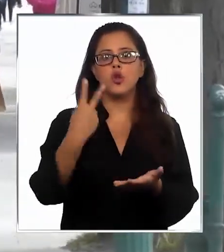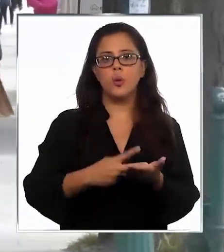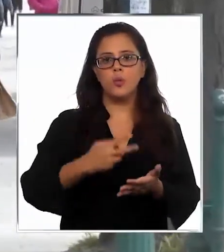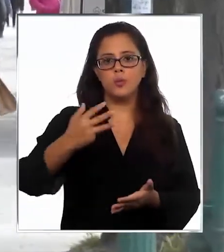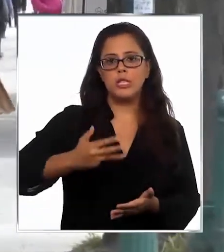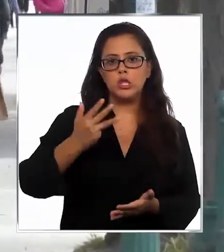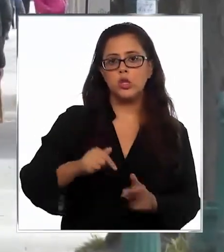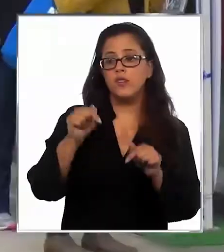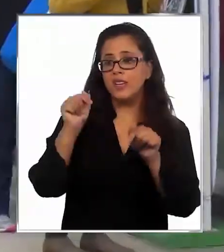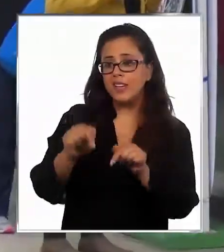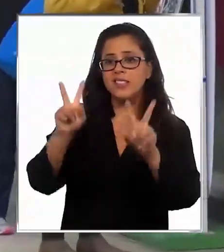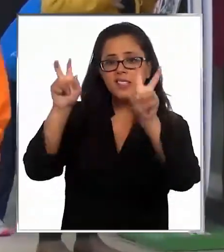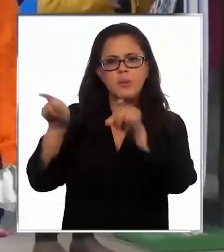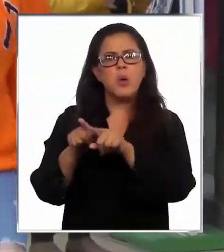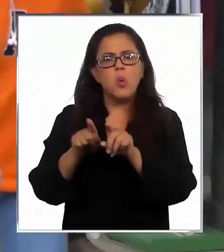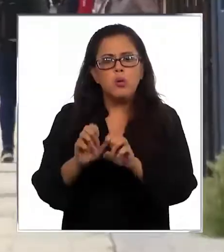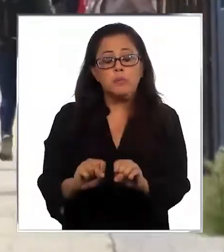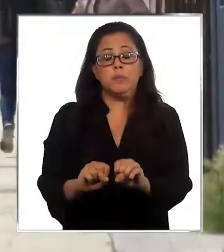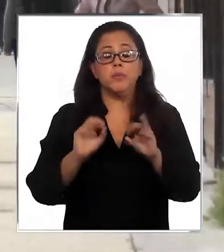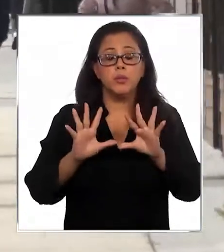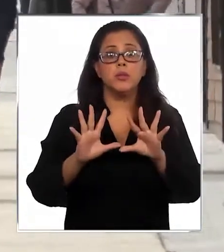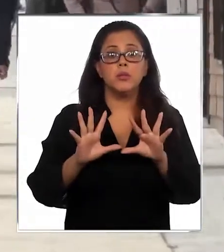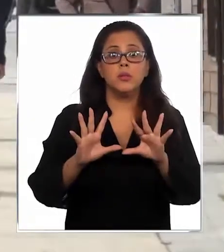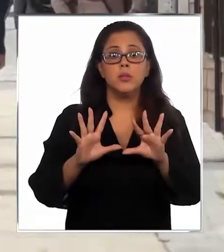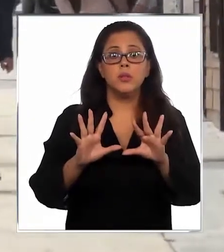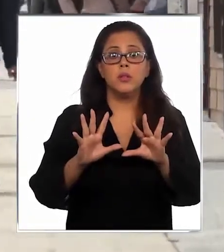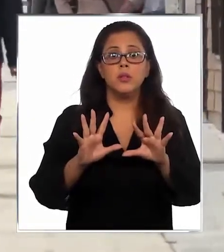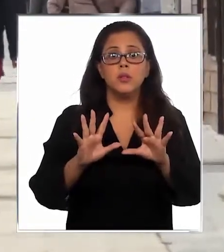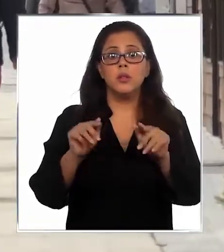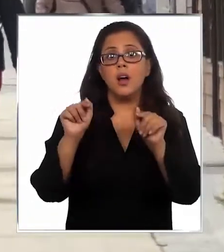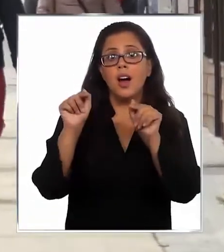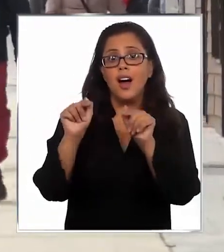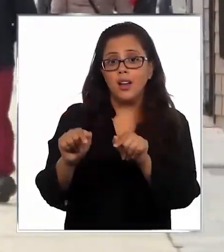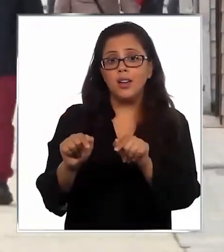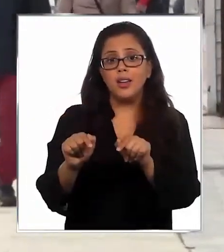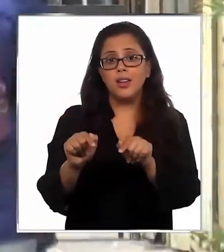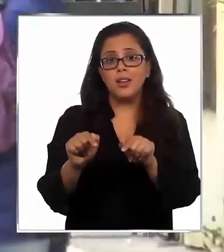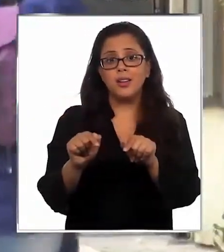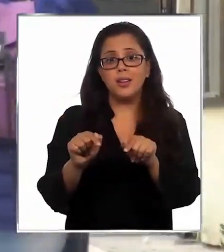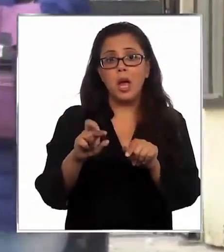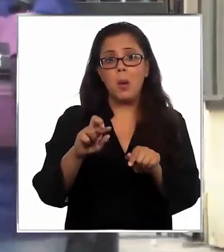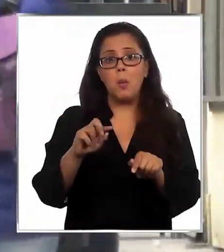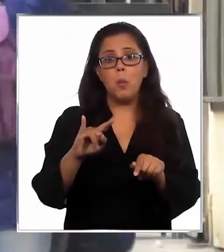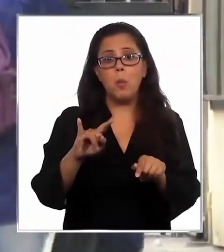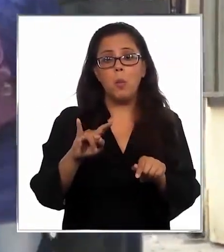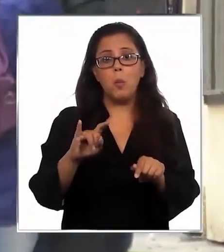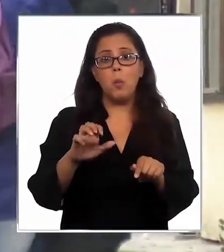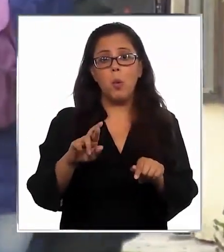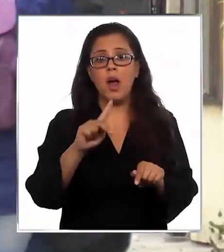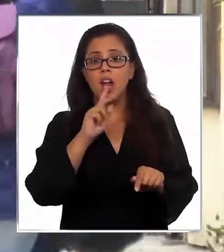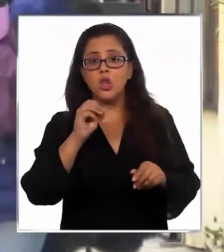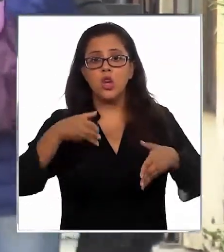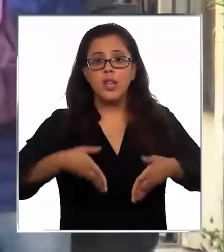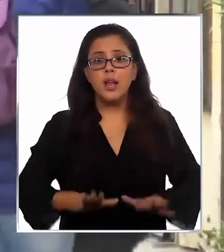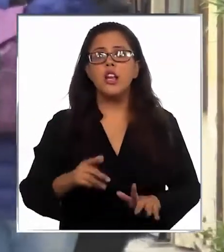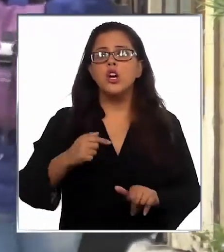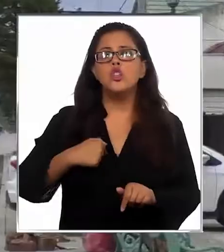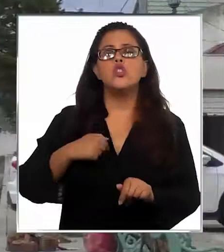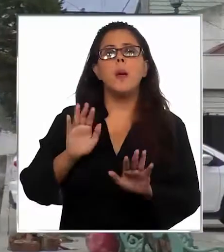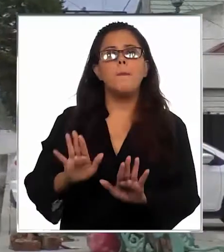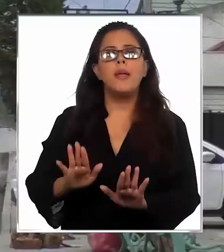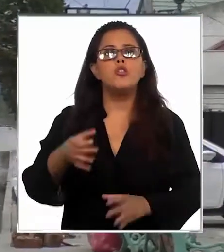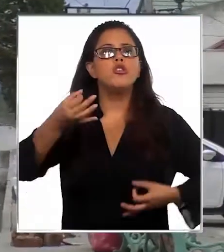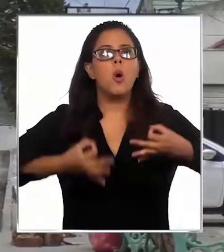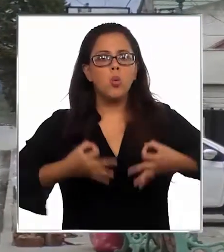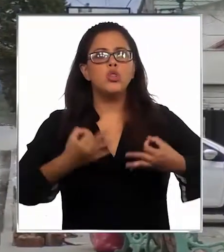caso ya genera reacciones en la capital de Última Esperanza. Yo espero que si la justicia actúa como corresponde, que